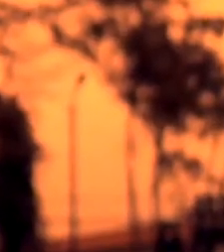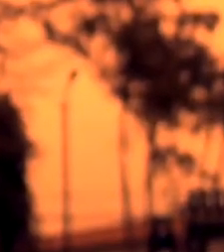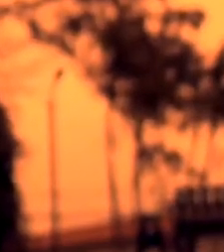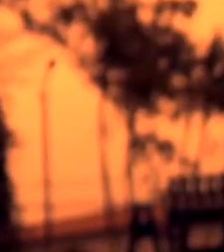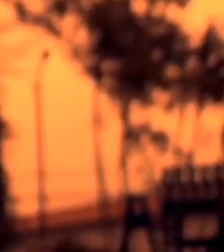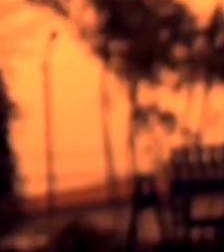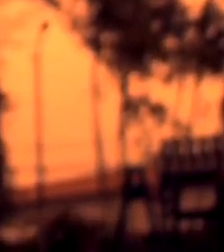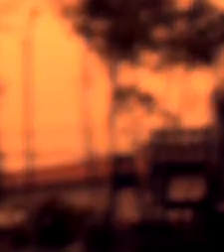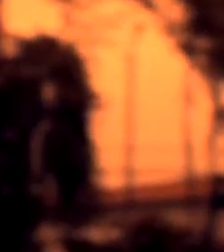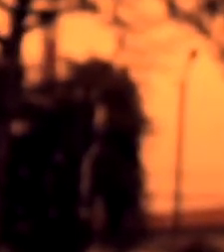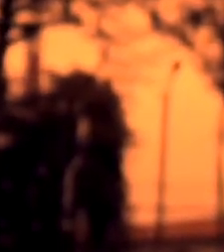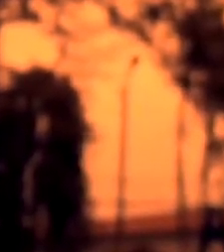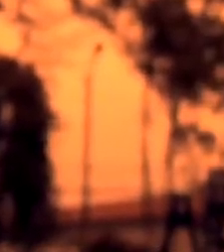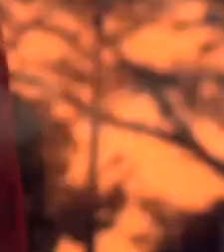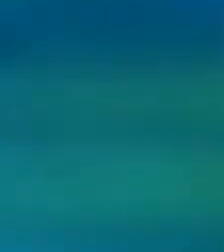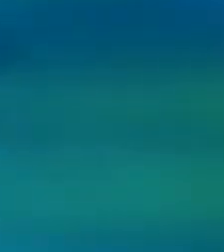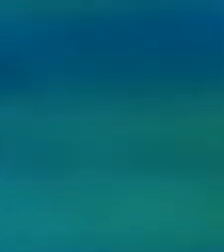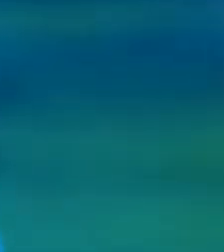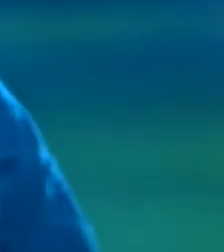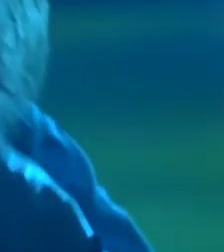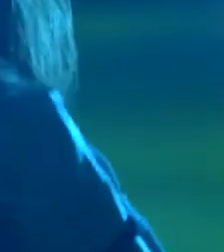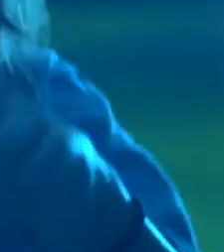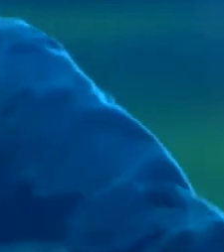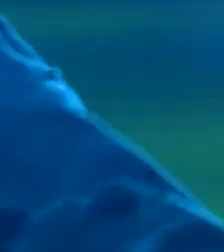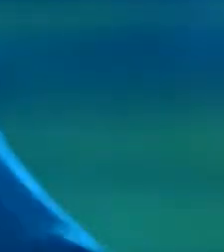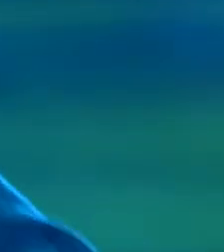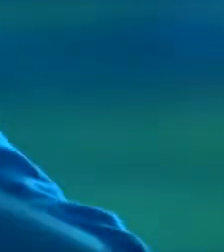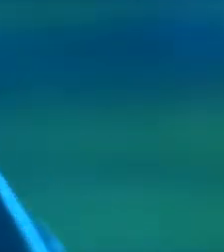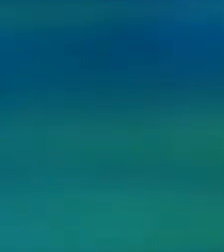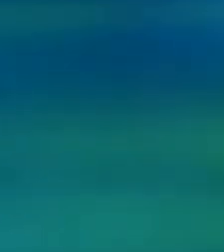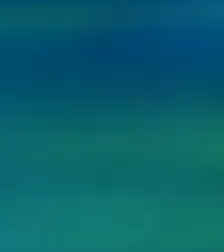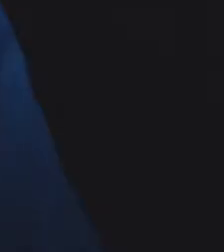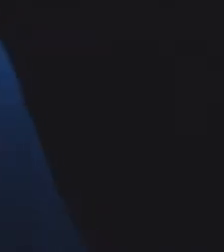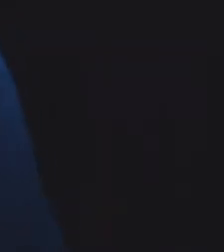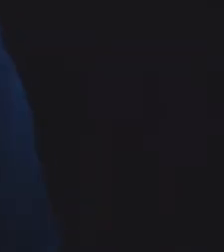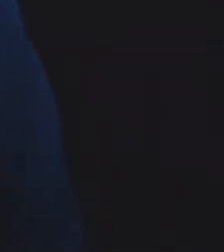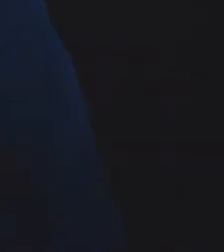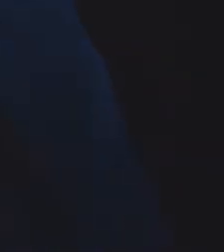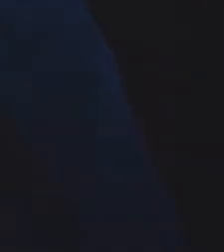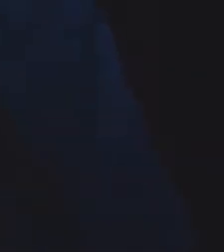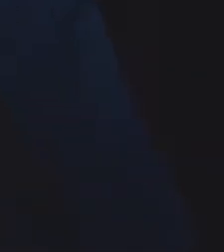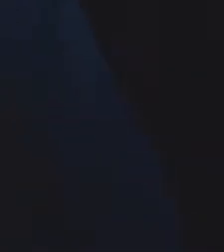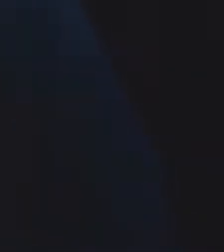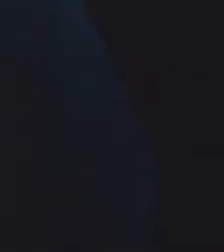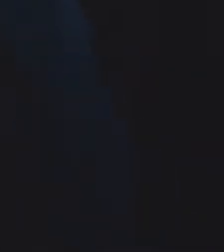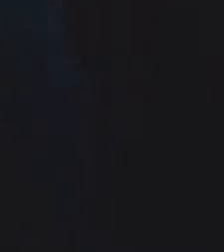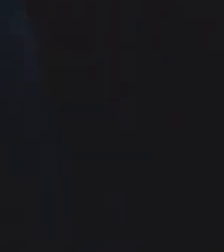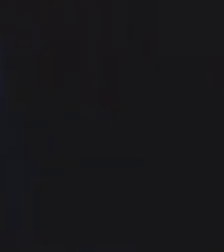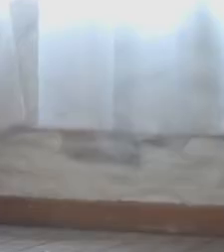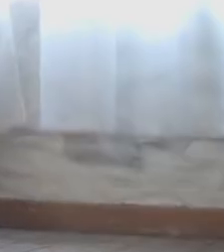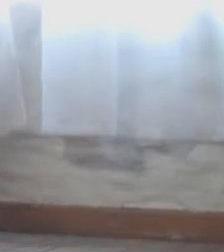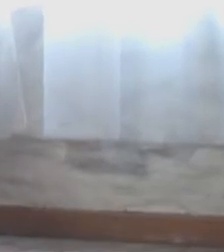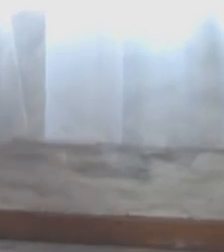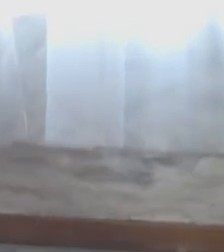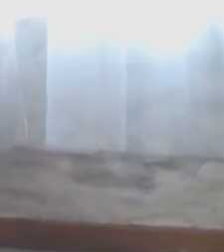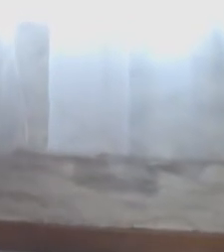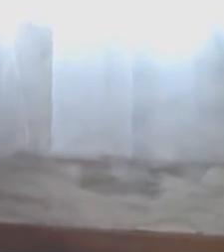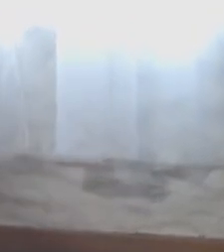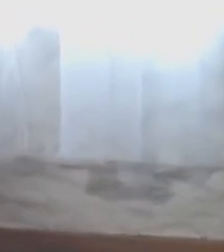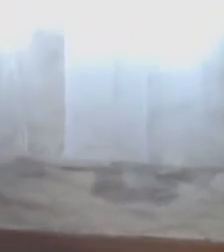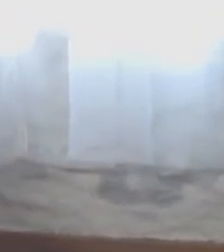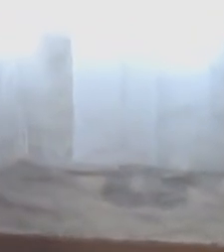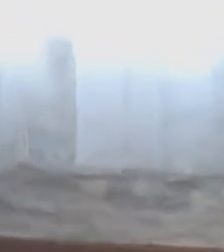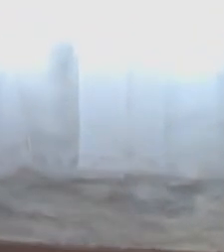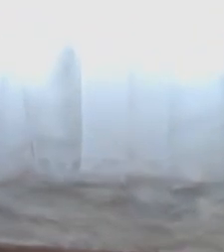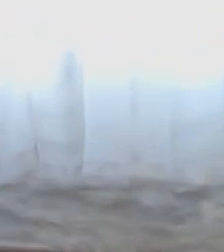y su familia que resistió. El gobierno con sus políticas azotó, no dio tiempo ni para respirar. Apertura